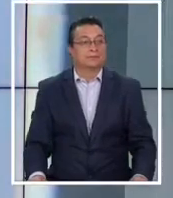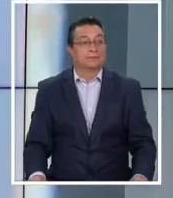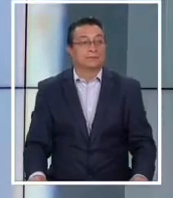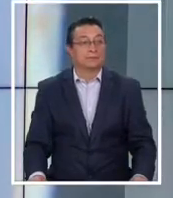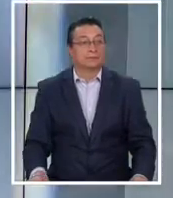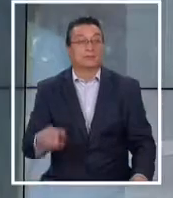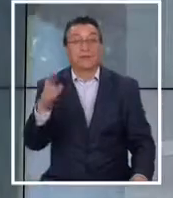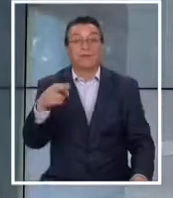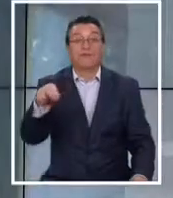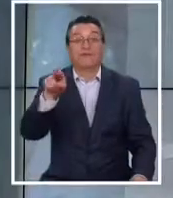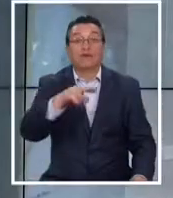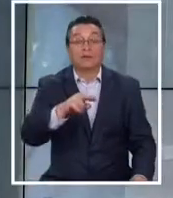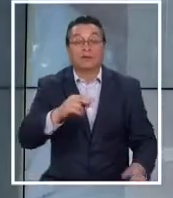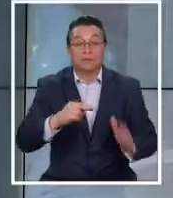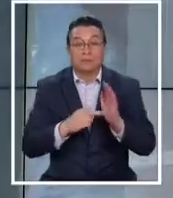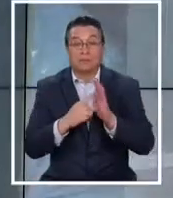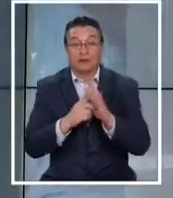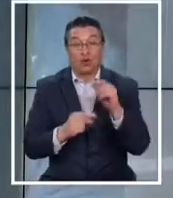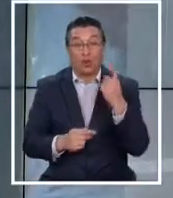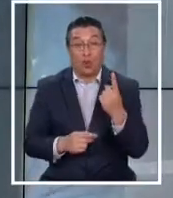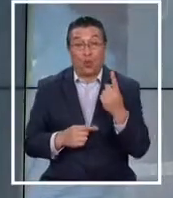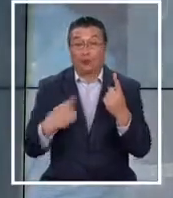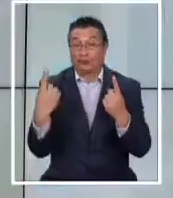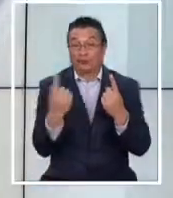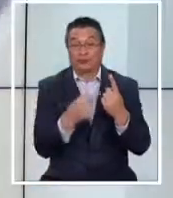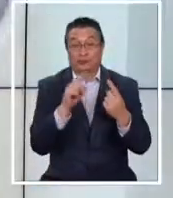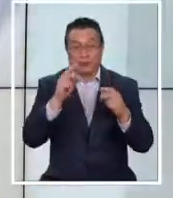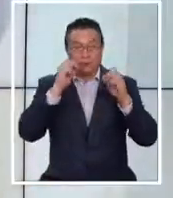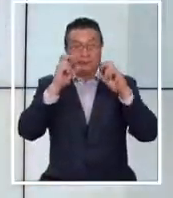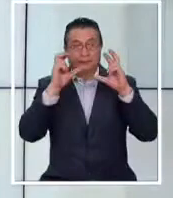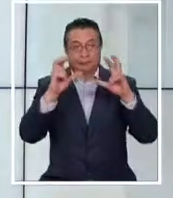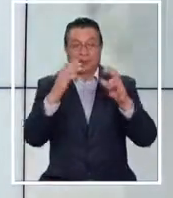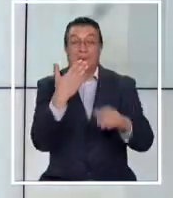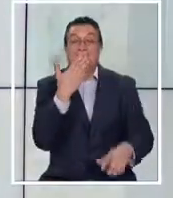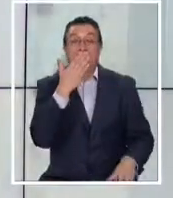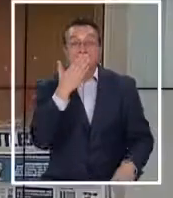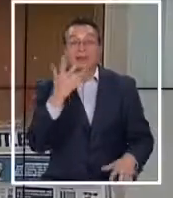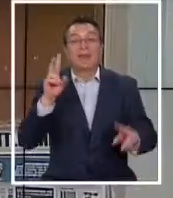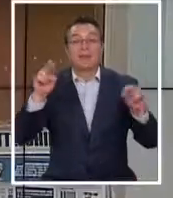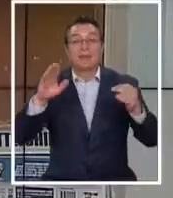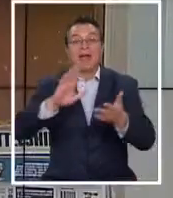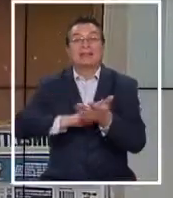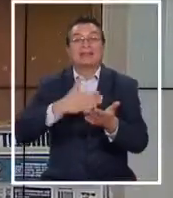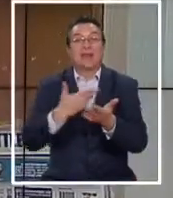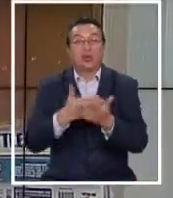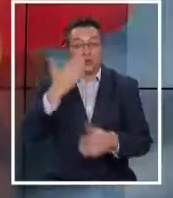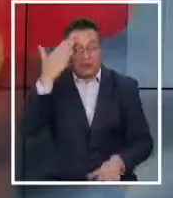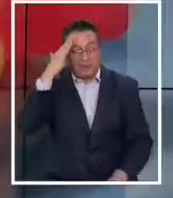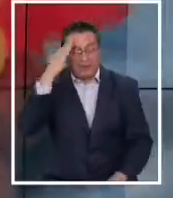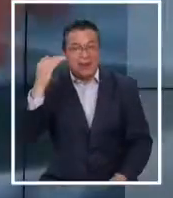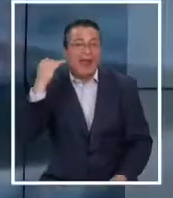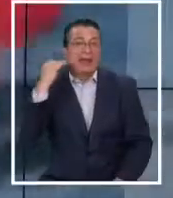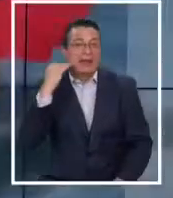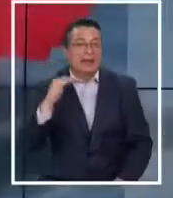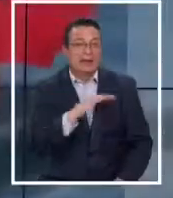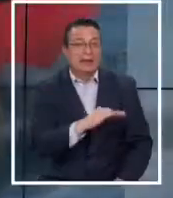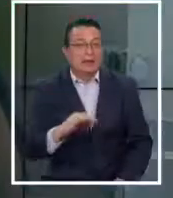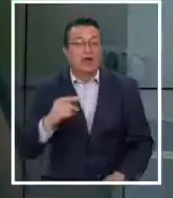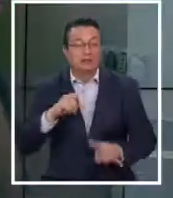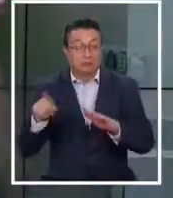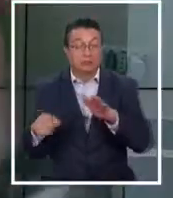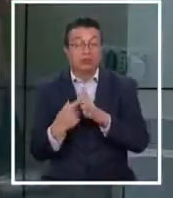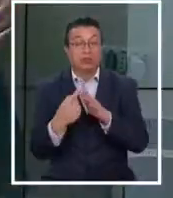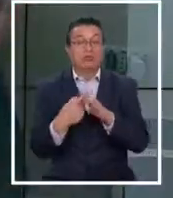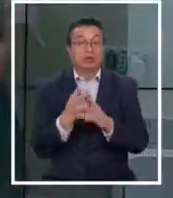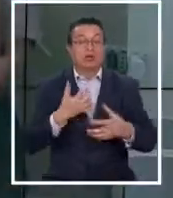Bueno, y el retorno del confinamiento total tiene en alerta especialistas a propósito de lo que es la salud mental infantil. Adierten el surgimiento de